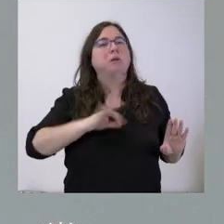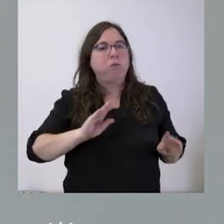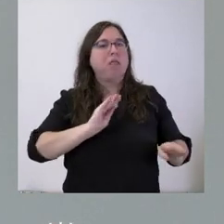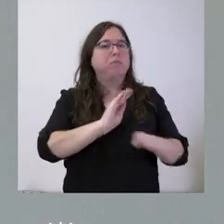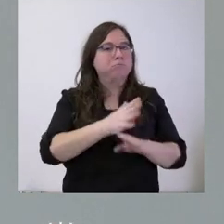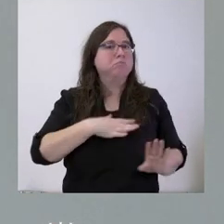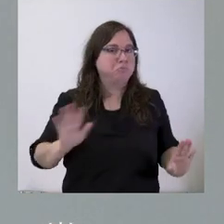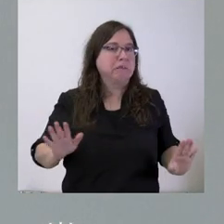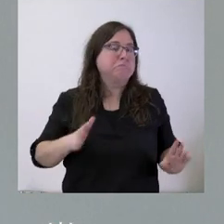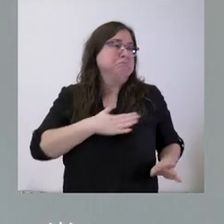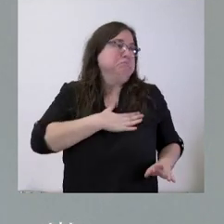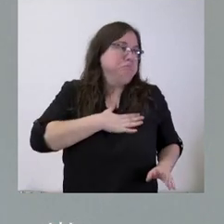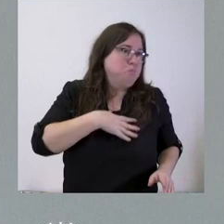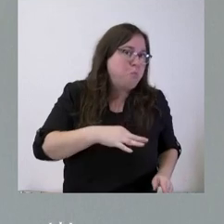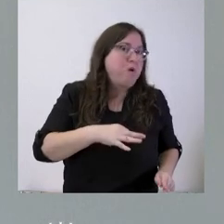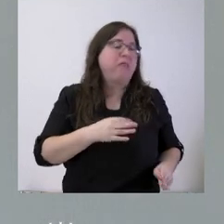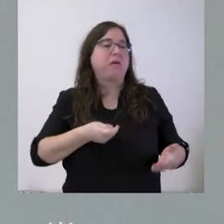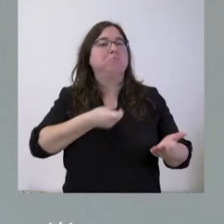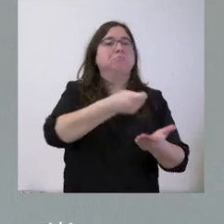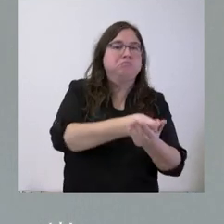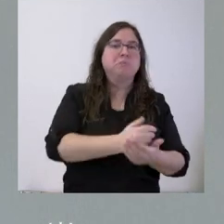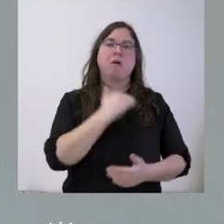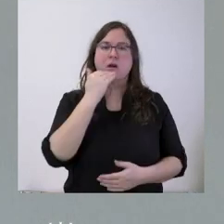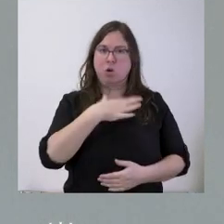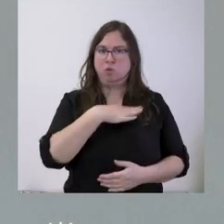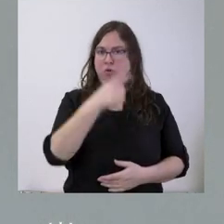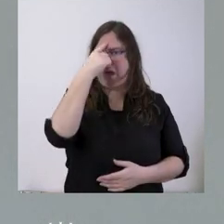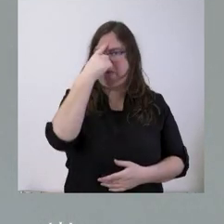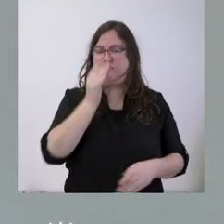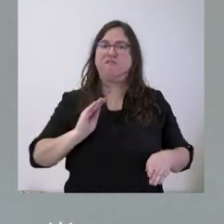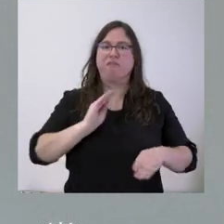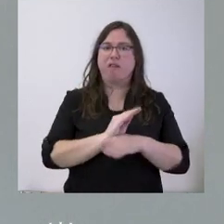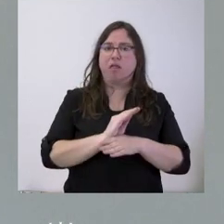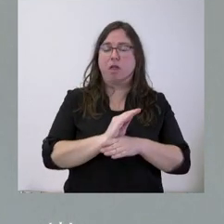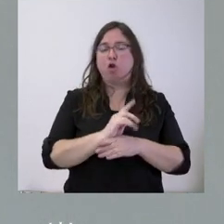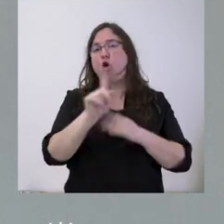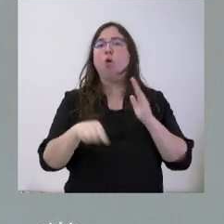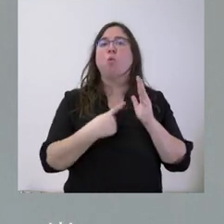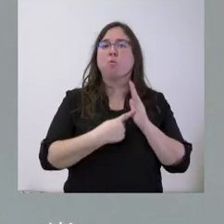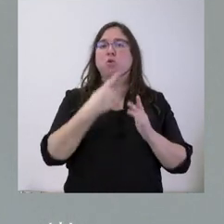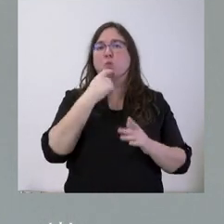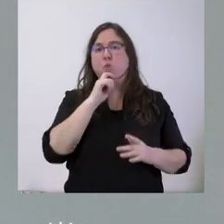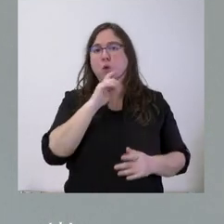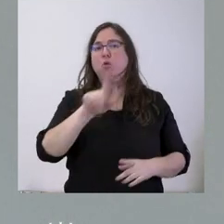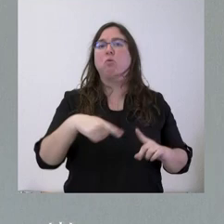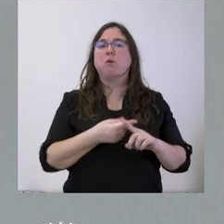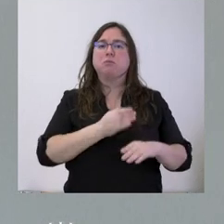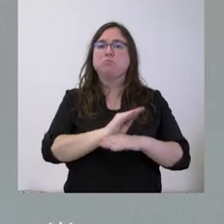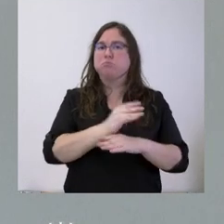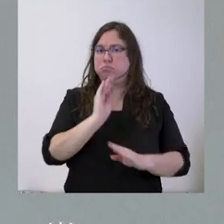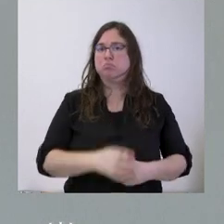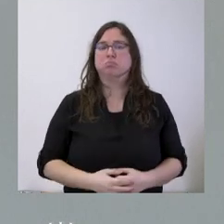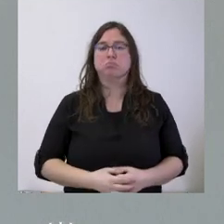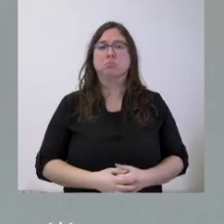estamos dispuestos a realizar una aportación y ver el conjunto de la financiación del instrumento y otras aportaciones que se pudieran realizar al mismo.